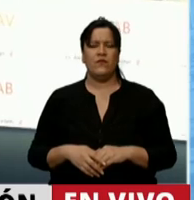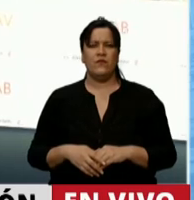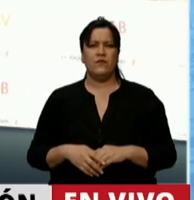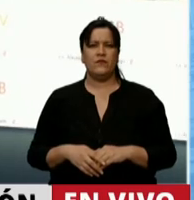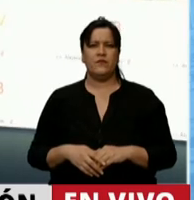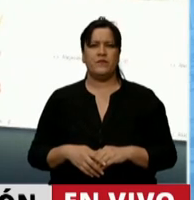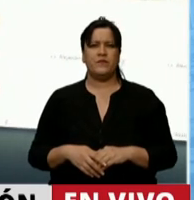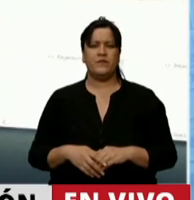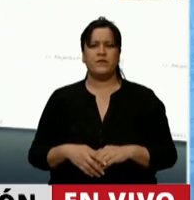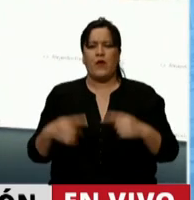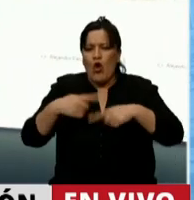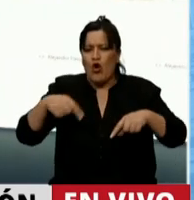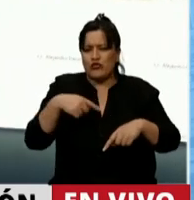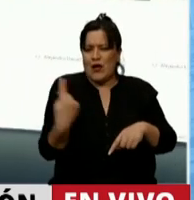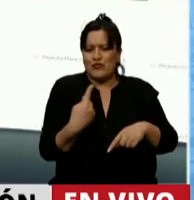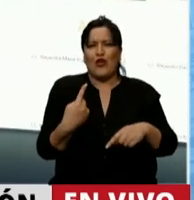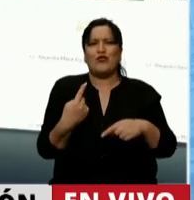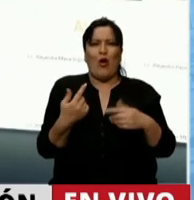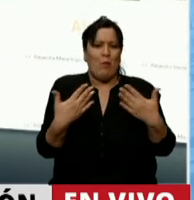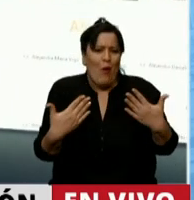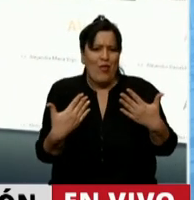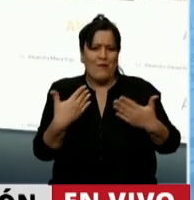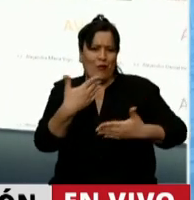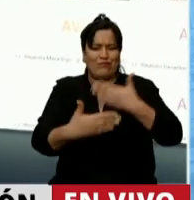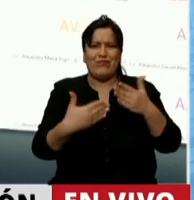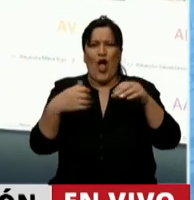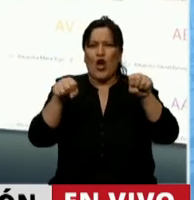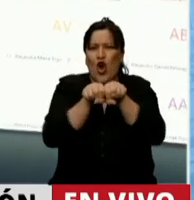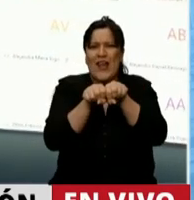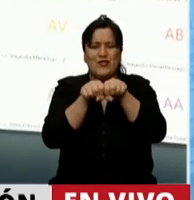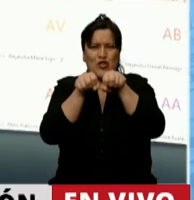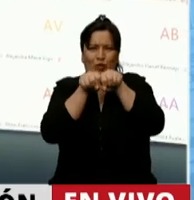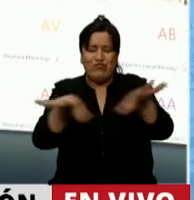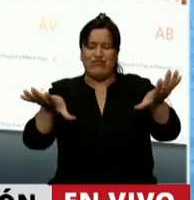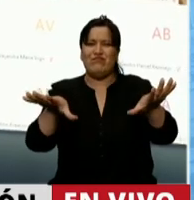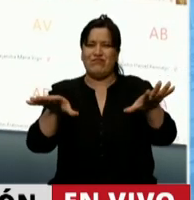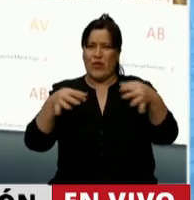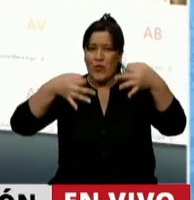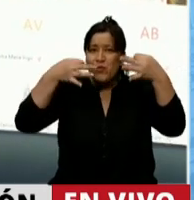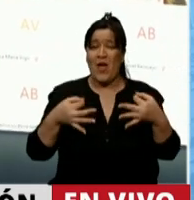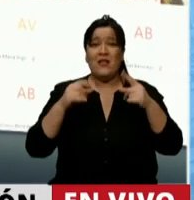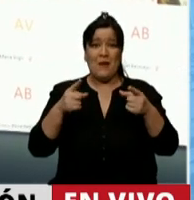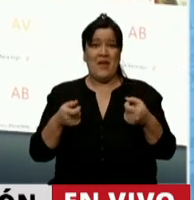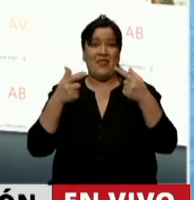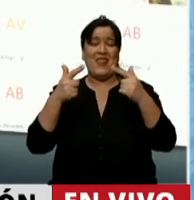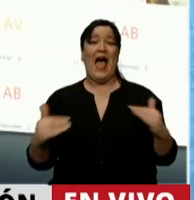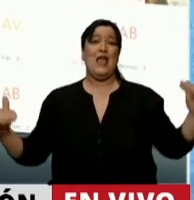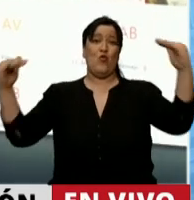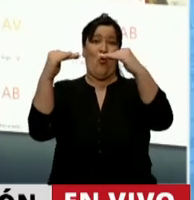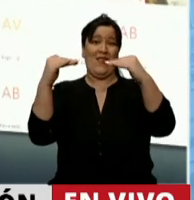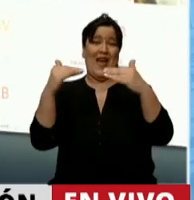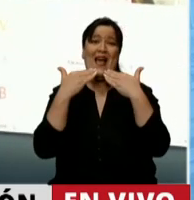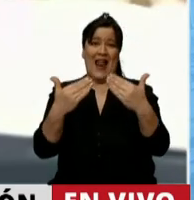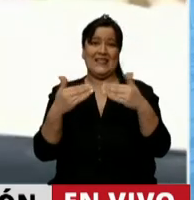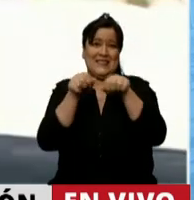Las posibilidades que tenemos de generar una conectividad y de generar igualdad a partir de la conectividad